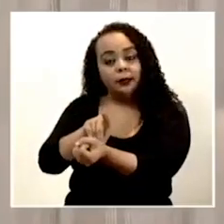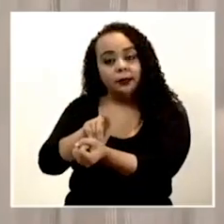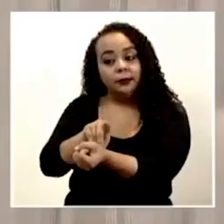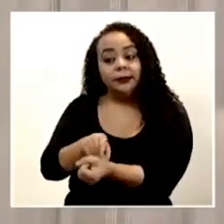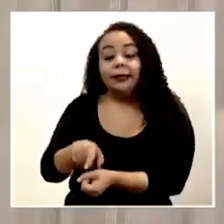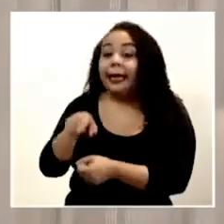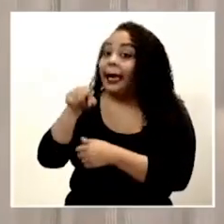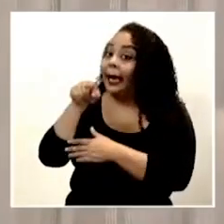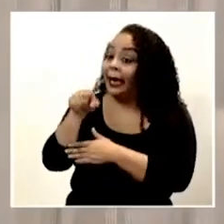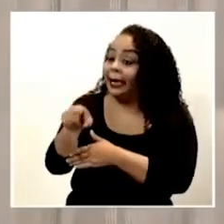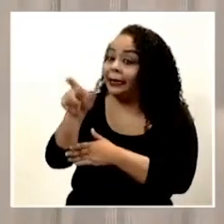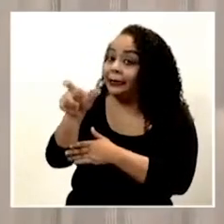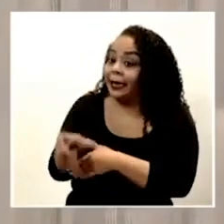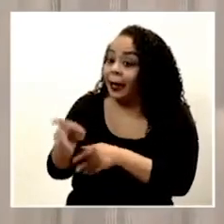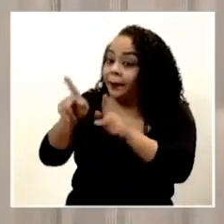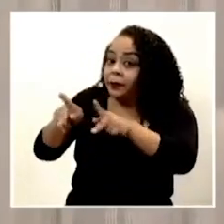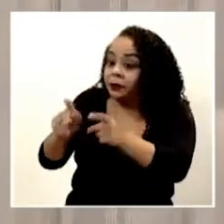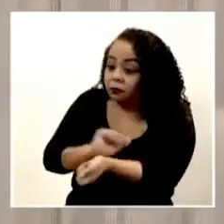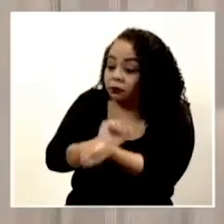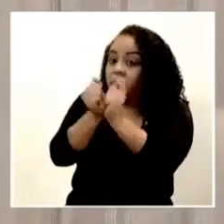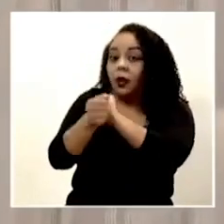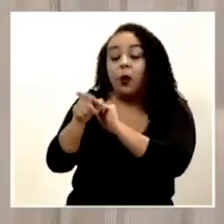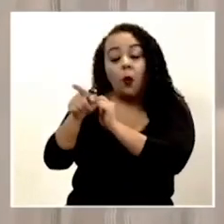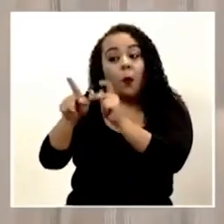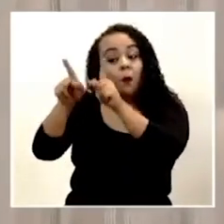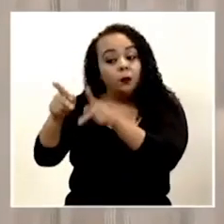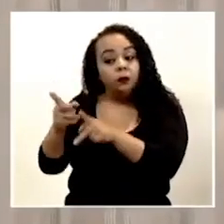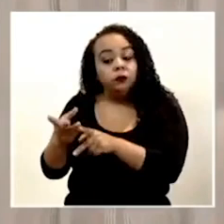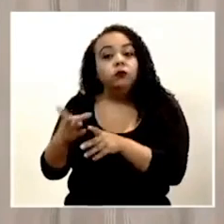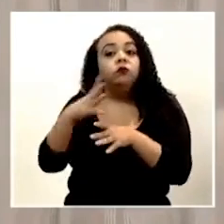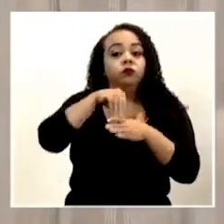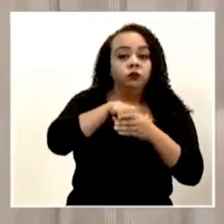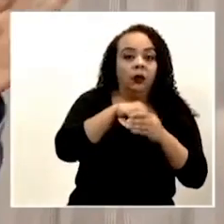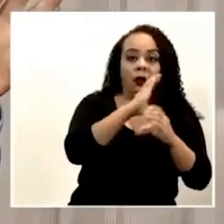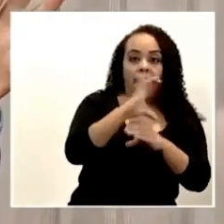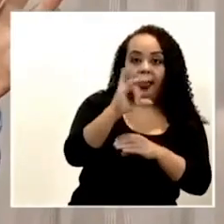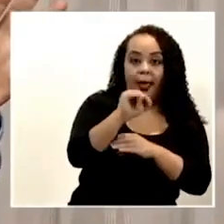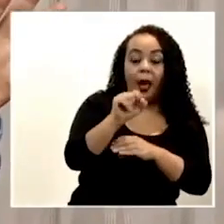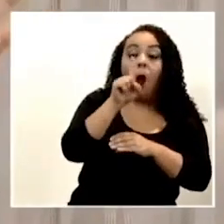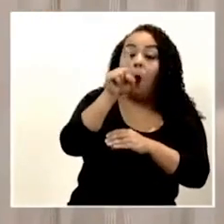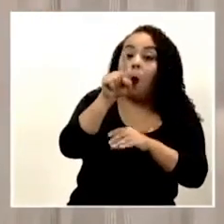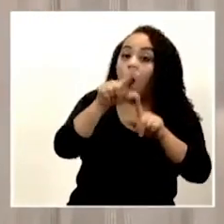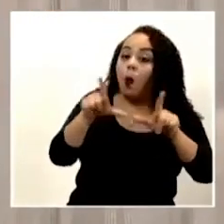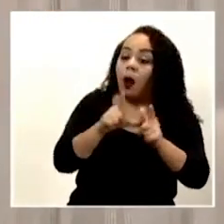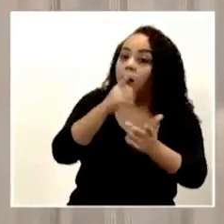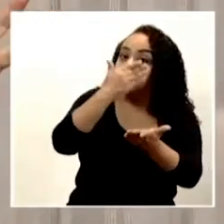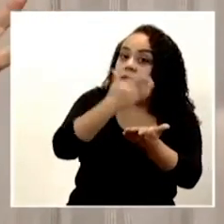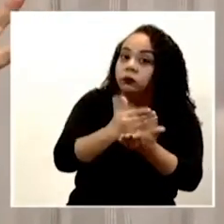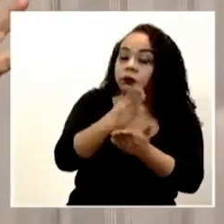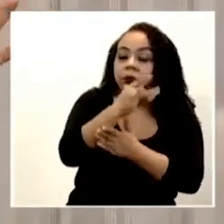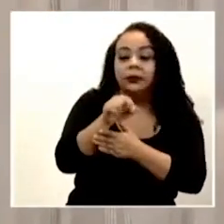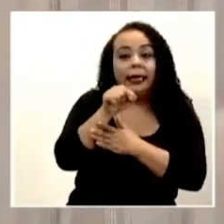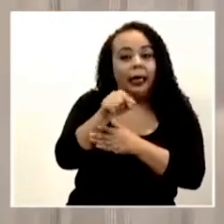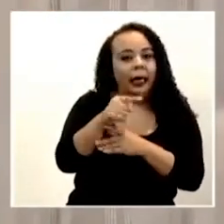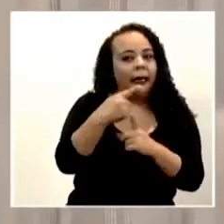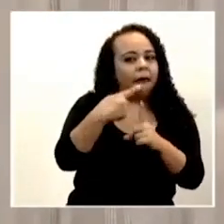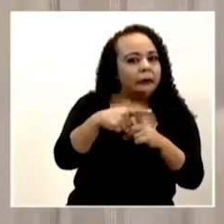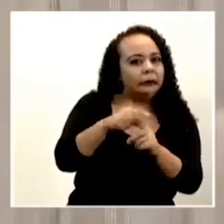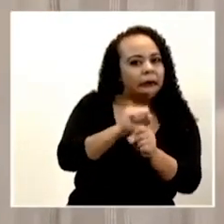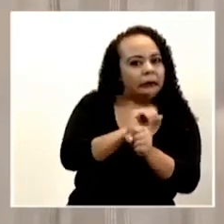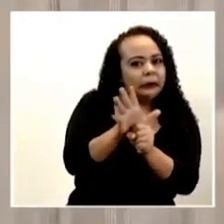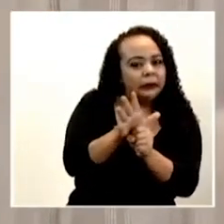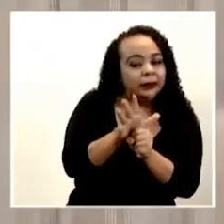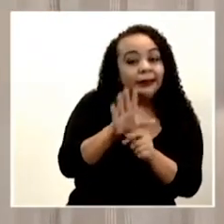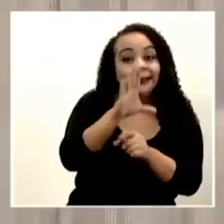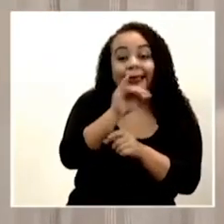Eso es cuando ese paciente se convierte en un paciente de la caja. Entonces, si es un punto fronterizo y ahí sale un positivo y